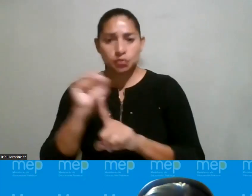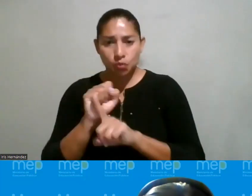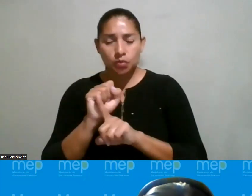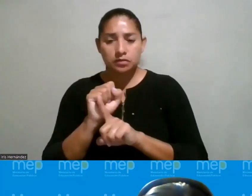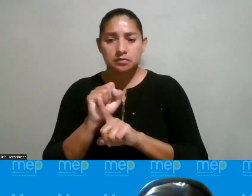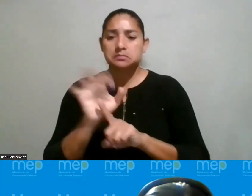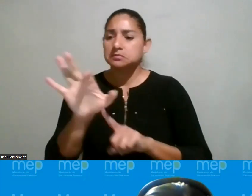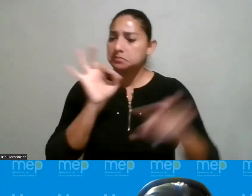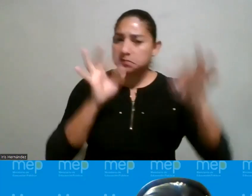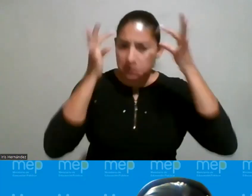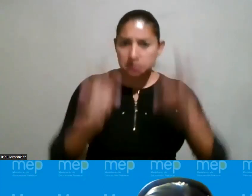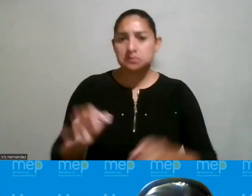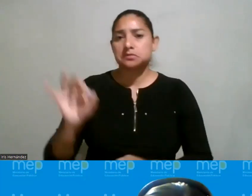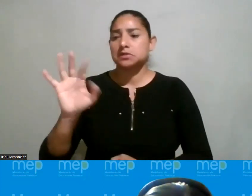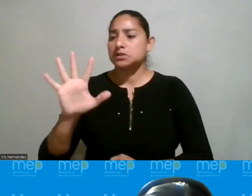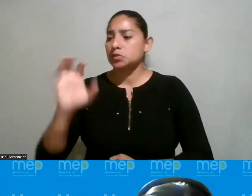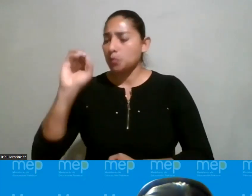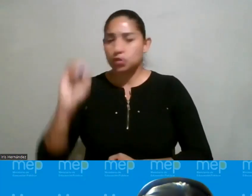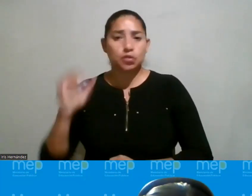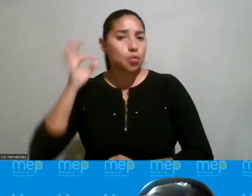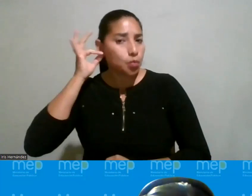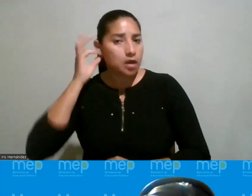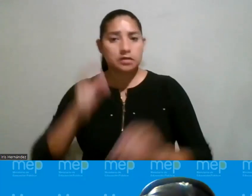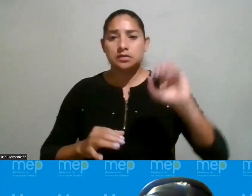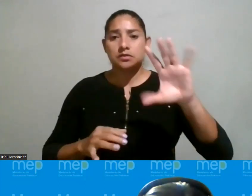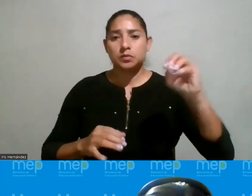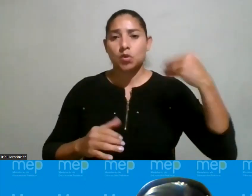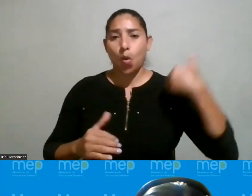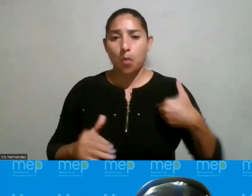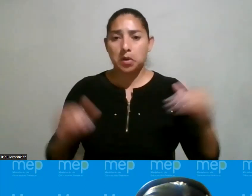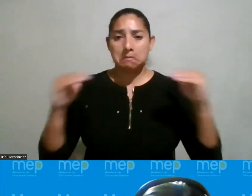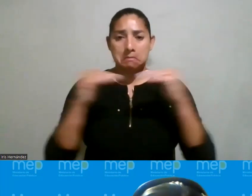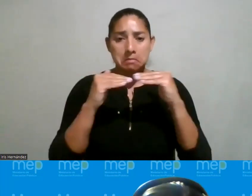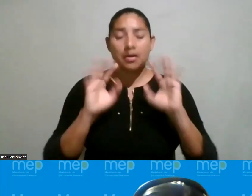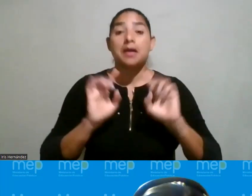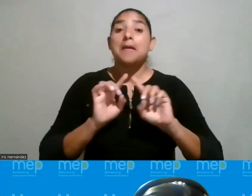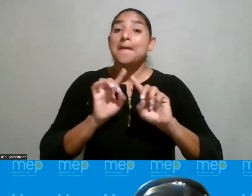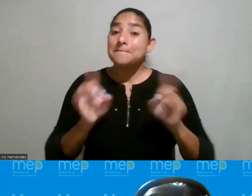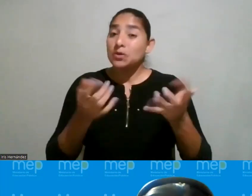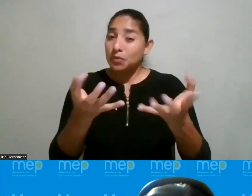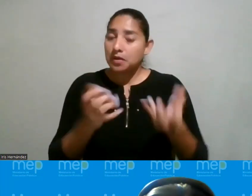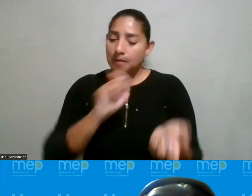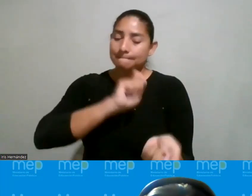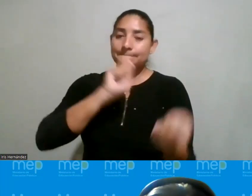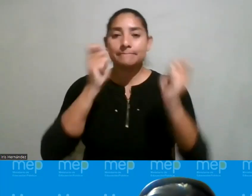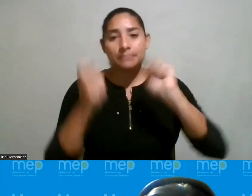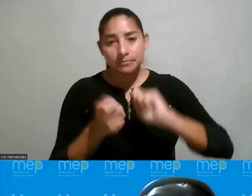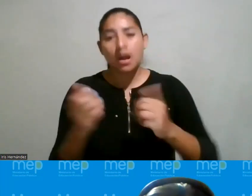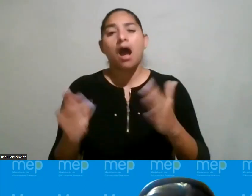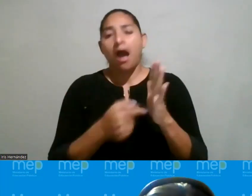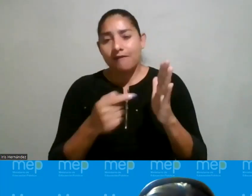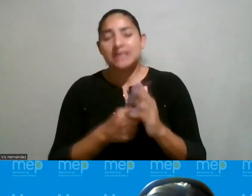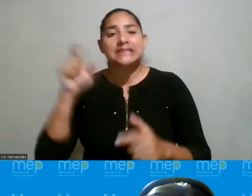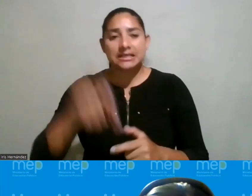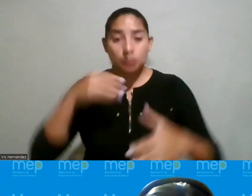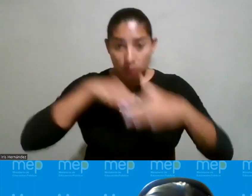tener 50% de hombres y 50% de mujeres lo cierto es que si queremos lograr un cambio algunas veces uno tiene que